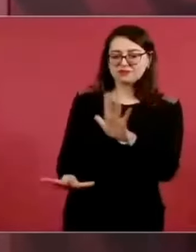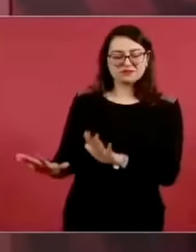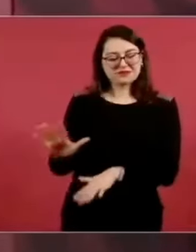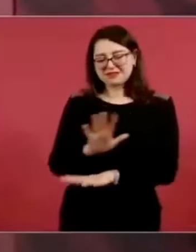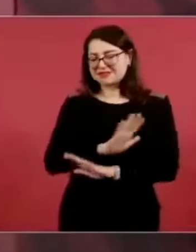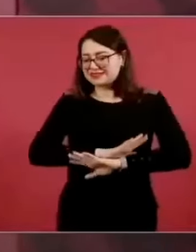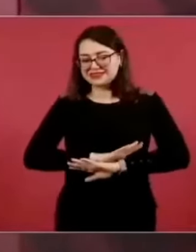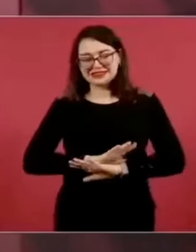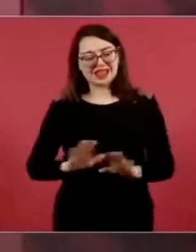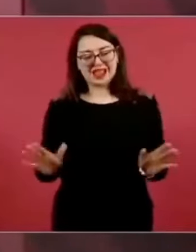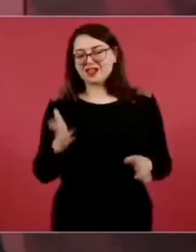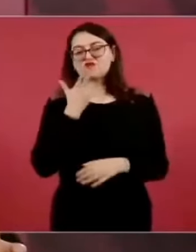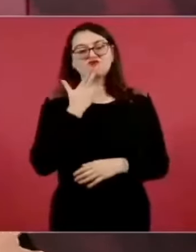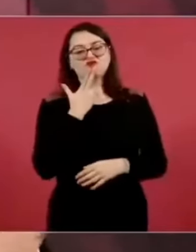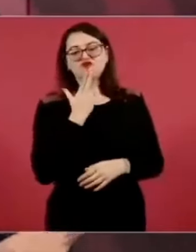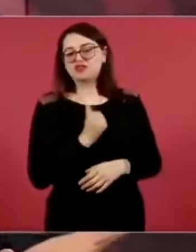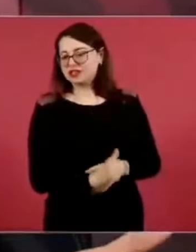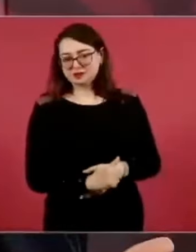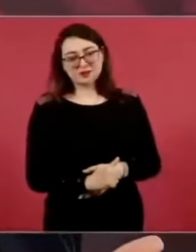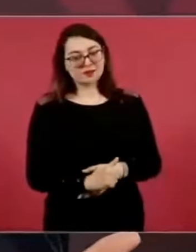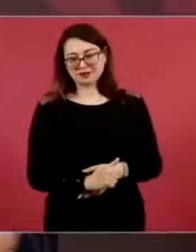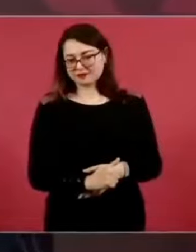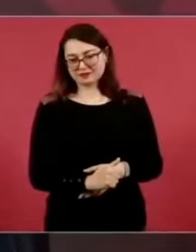No es para presumir,